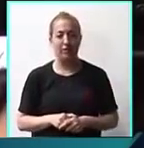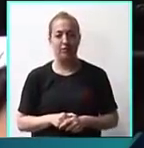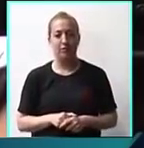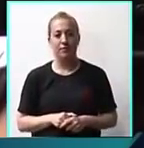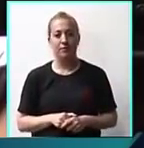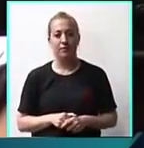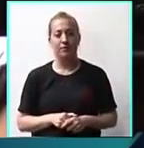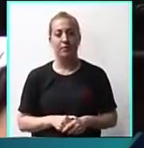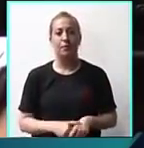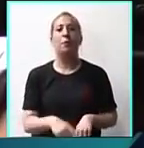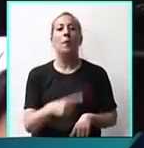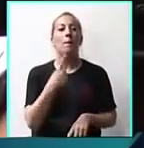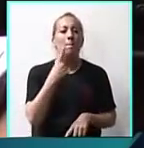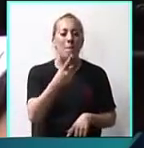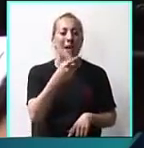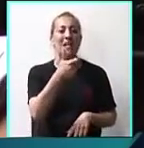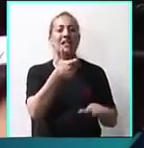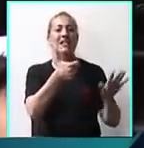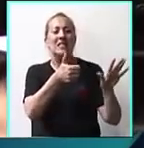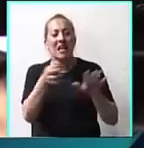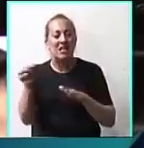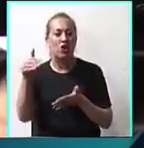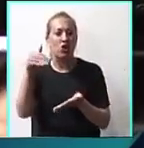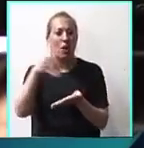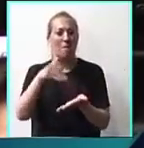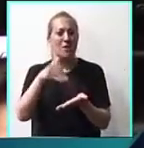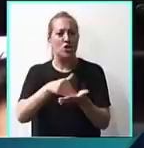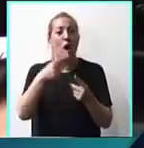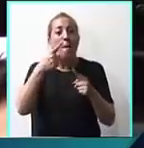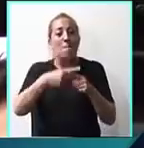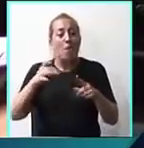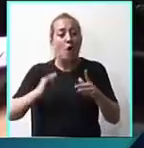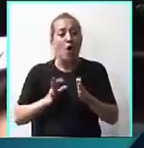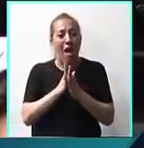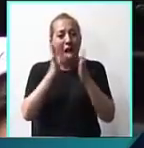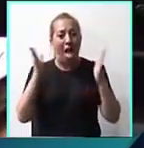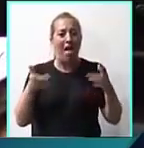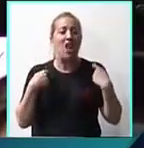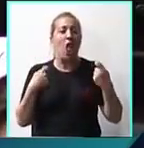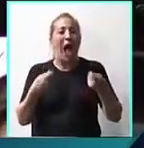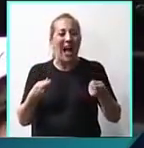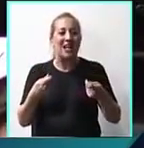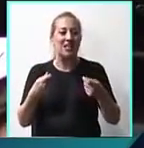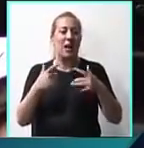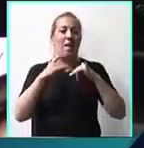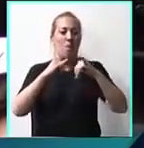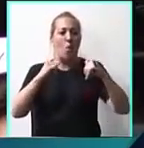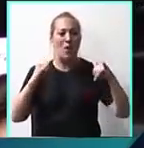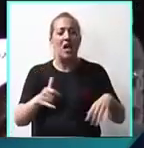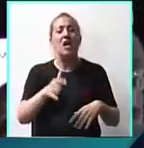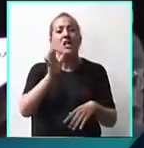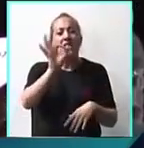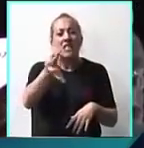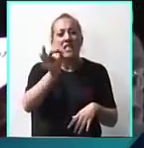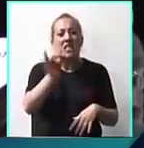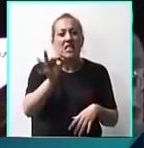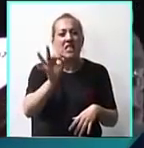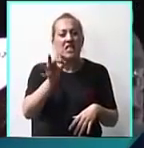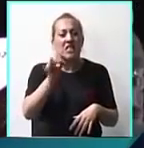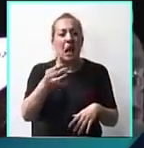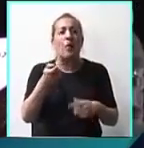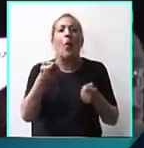1.600 millones se gastan anualmente en publicidad oficial. ¿Saben cuántas carteleras nos dan a la